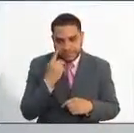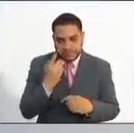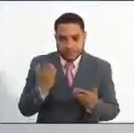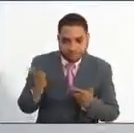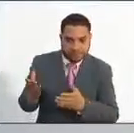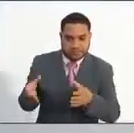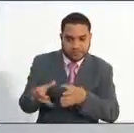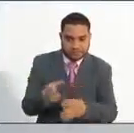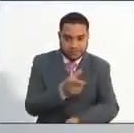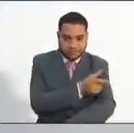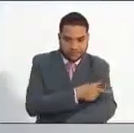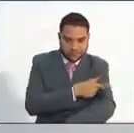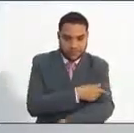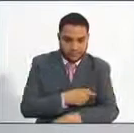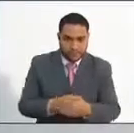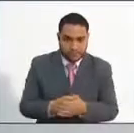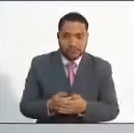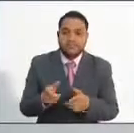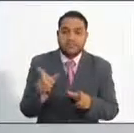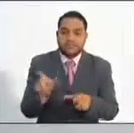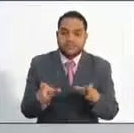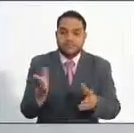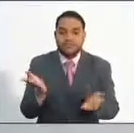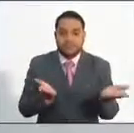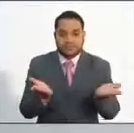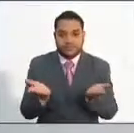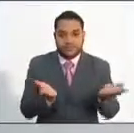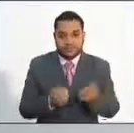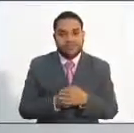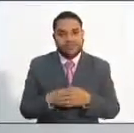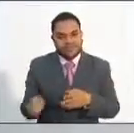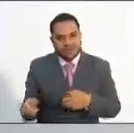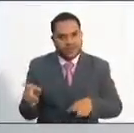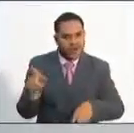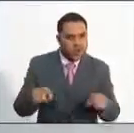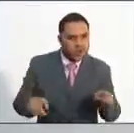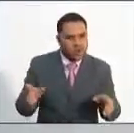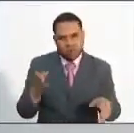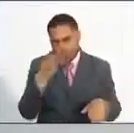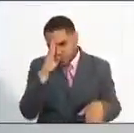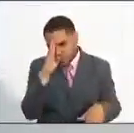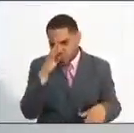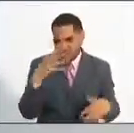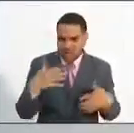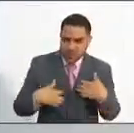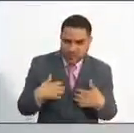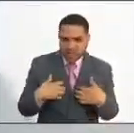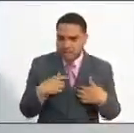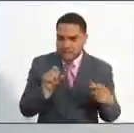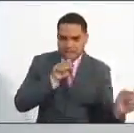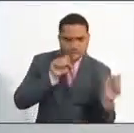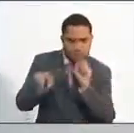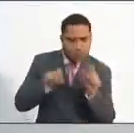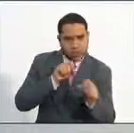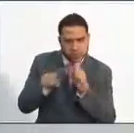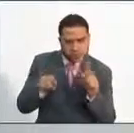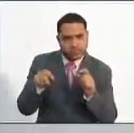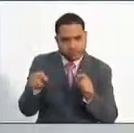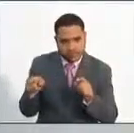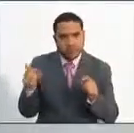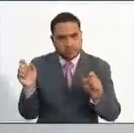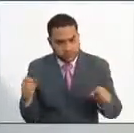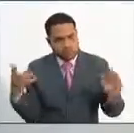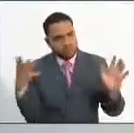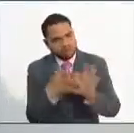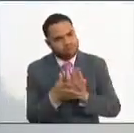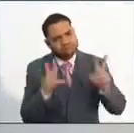los integrantes de la Comisión Nacional del Servicio Civil están respondiendo las inquietudes de la ciudadanía, esos interrogantes que surgen a la hora de